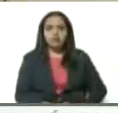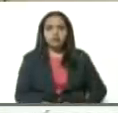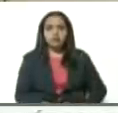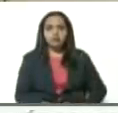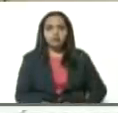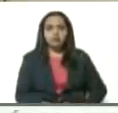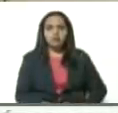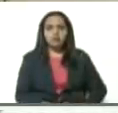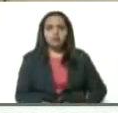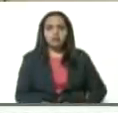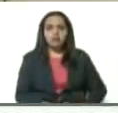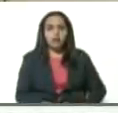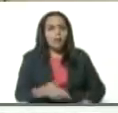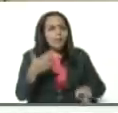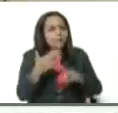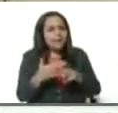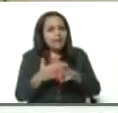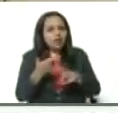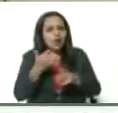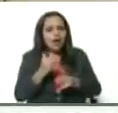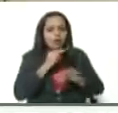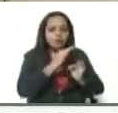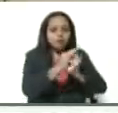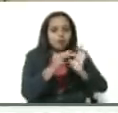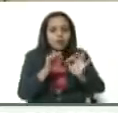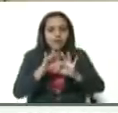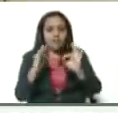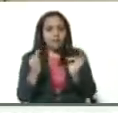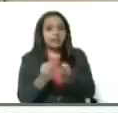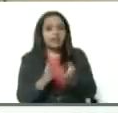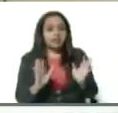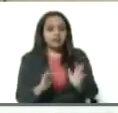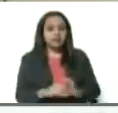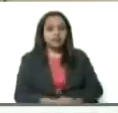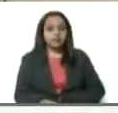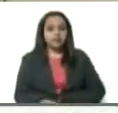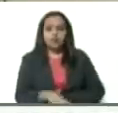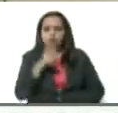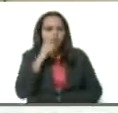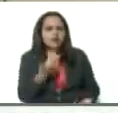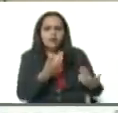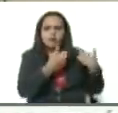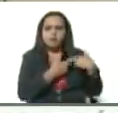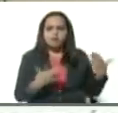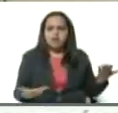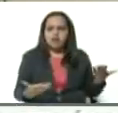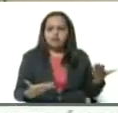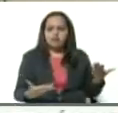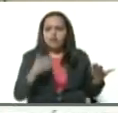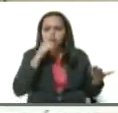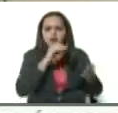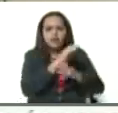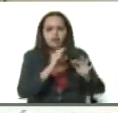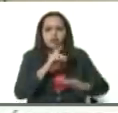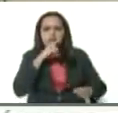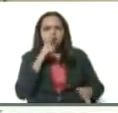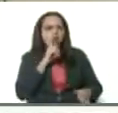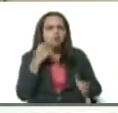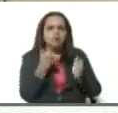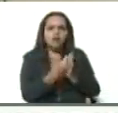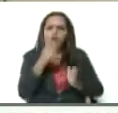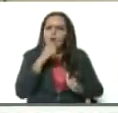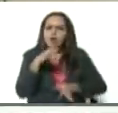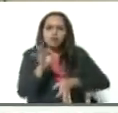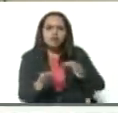con el riesgo verdadero de infectar a su familia. Es un irresponsable. Yo no puedo calificarlo de otra manera. No tiene justificación.